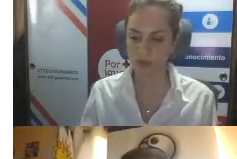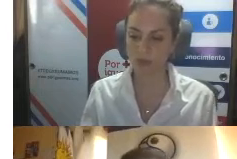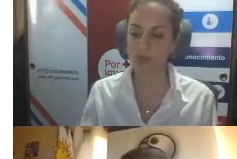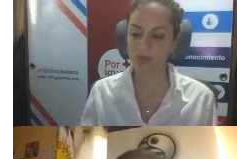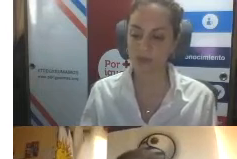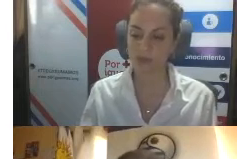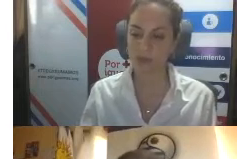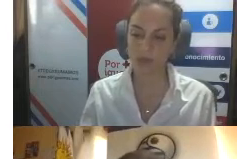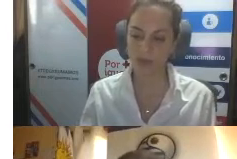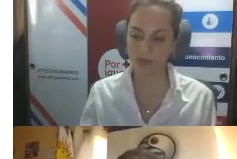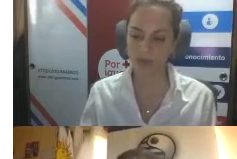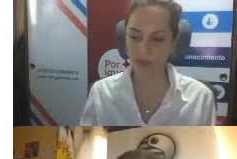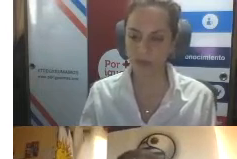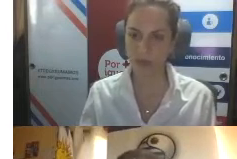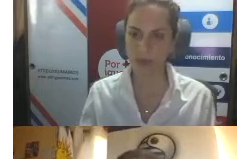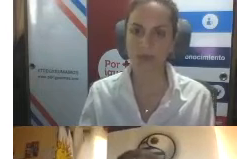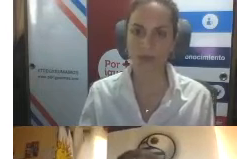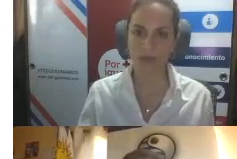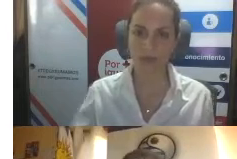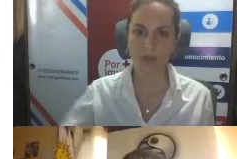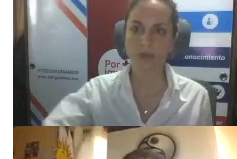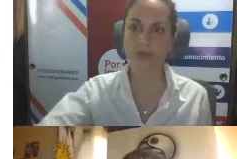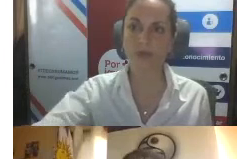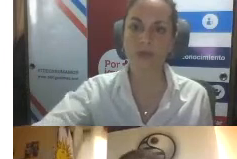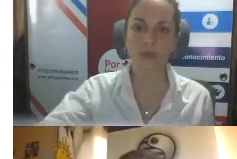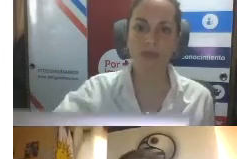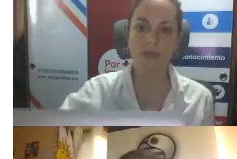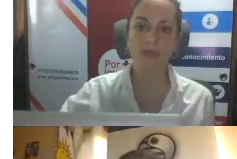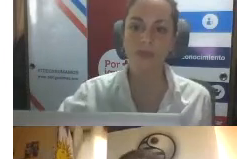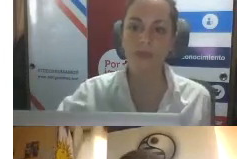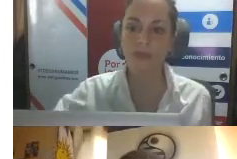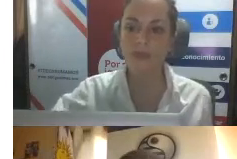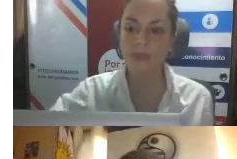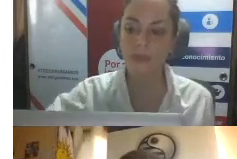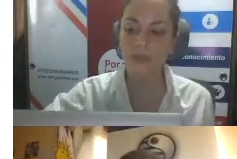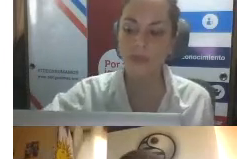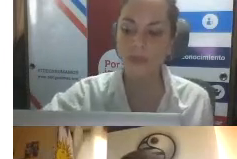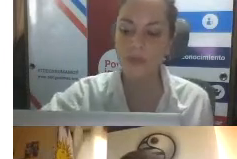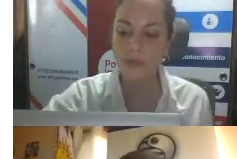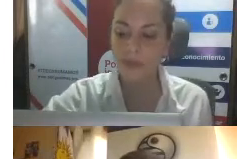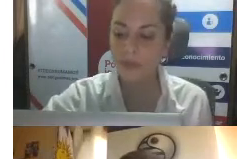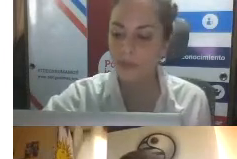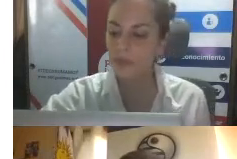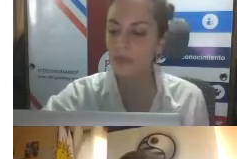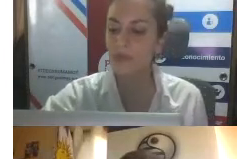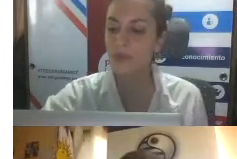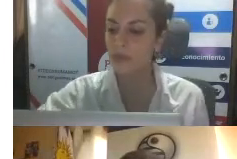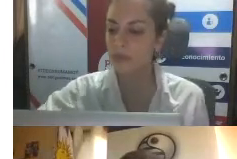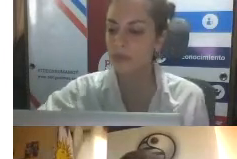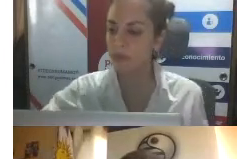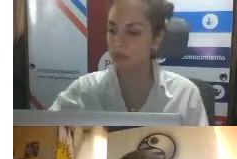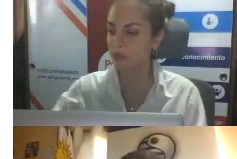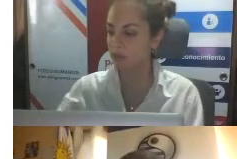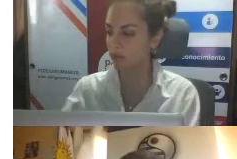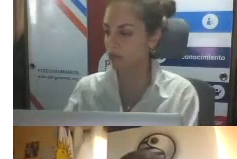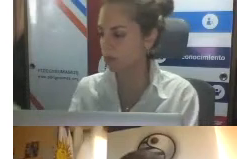en diversos ámbitos. También trabaja en la Unidad de Desarrollo del Servicio de Salud de CASMU, espacio